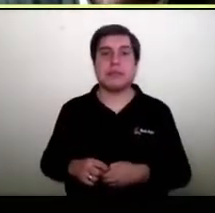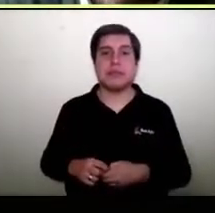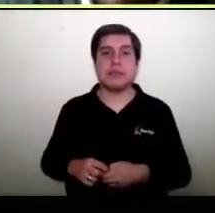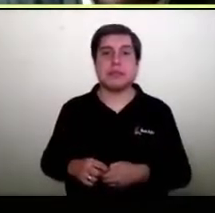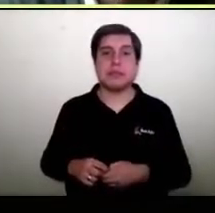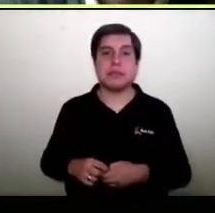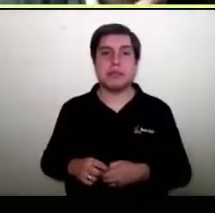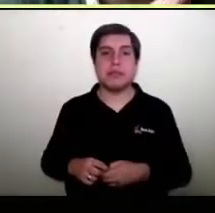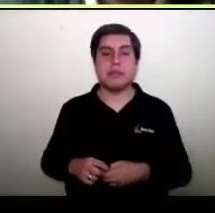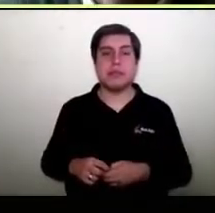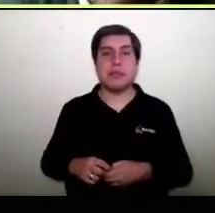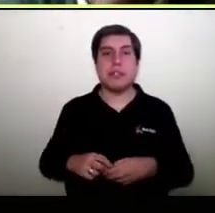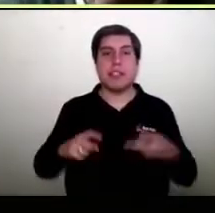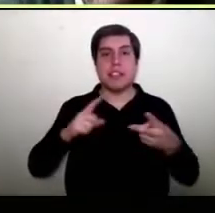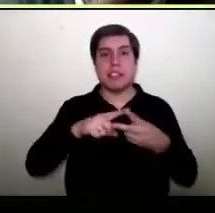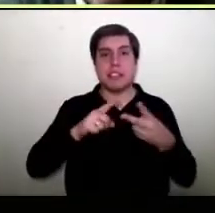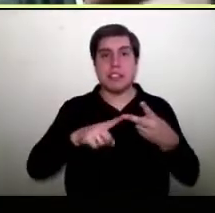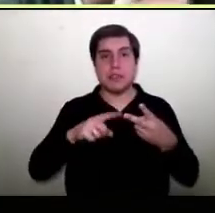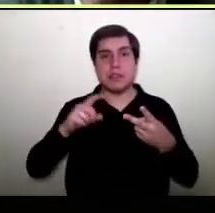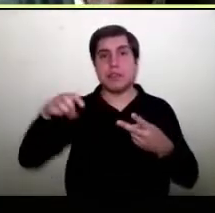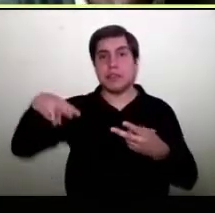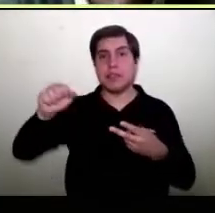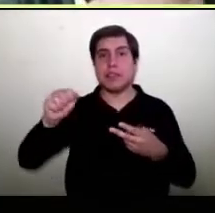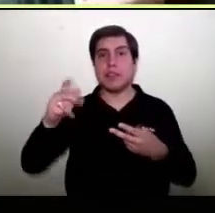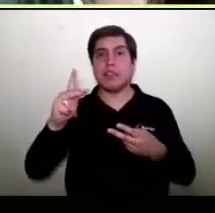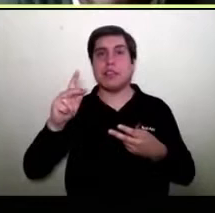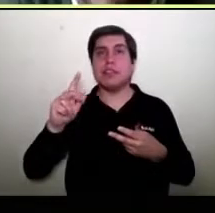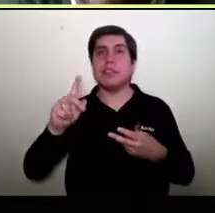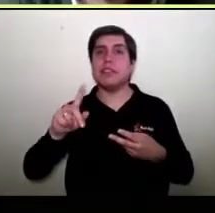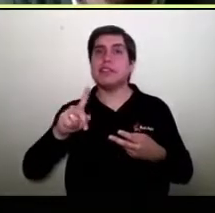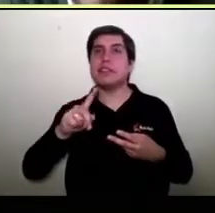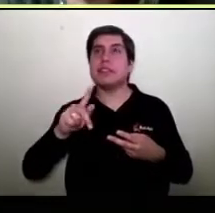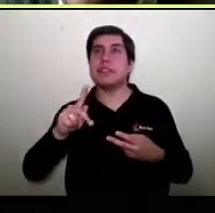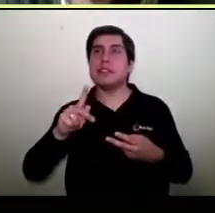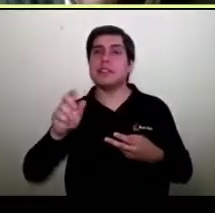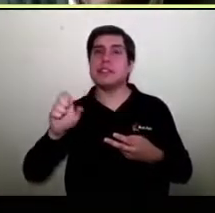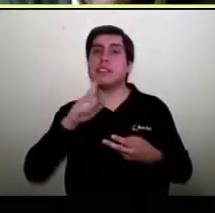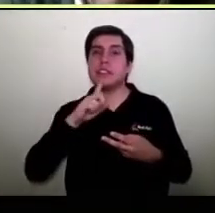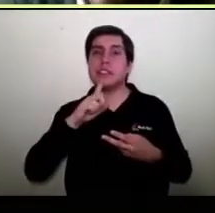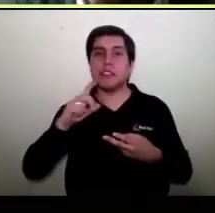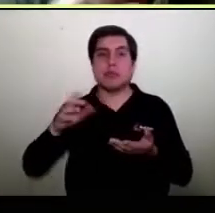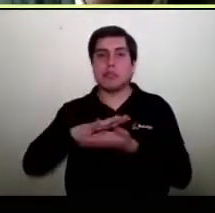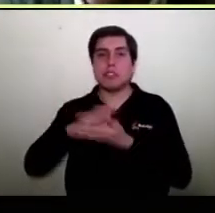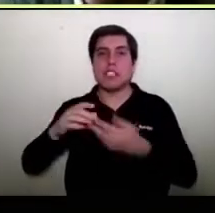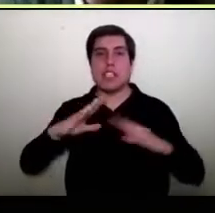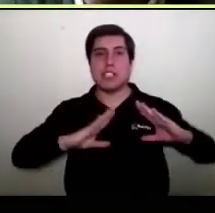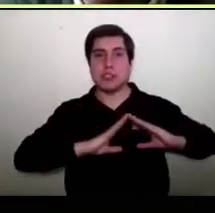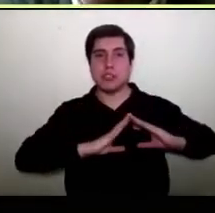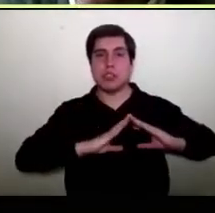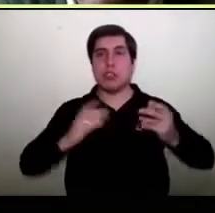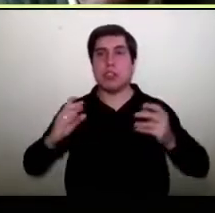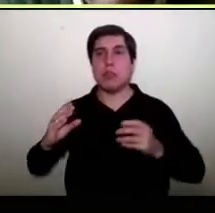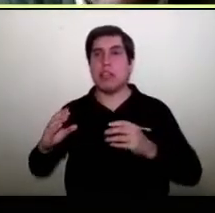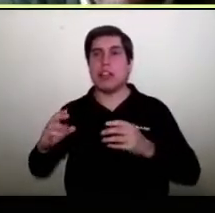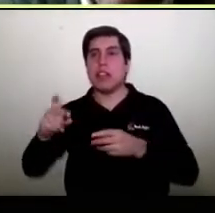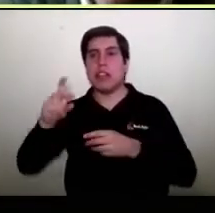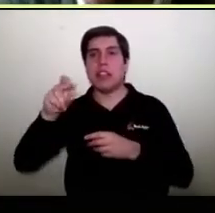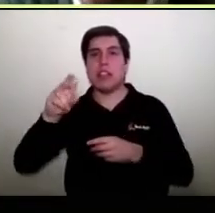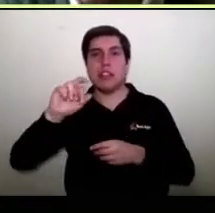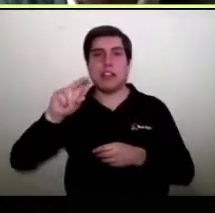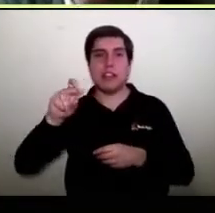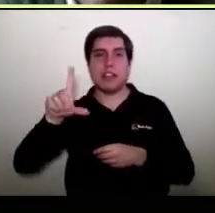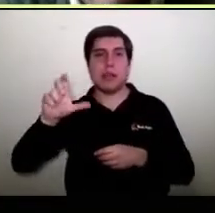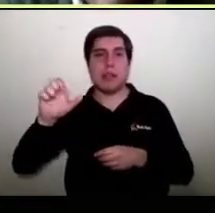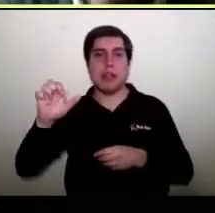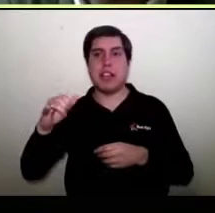diferenciar hoy día tenemos todos los market place de Sodimac, de Ripley, de Alibaba, de Adiexpress, de